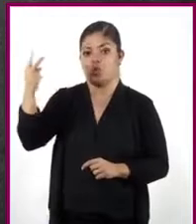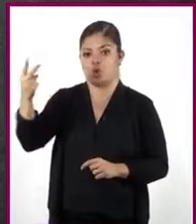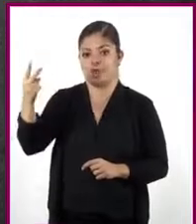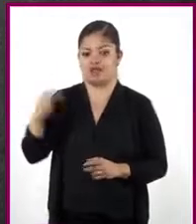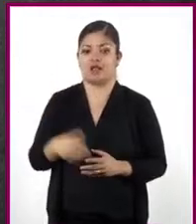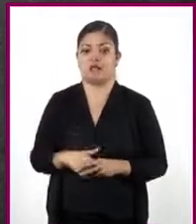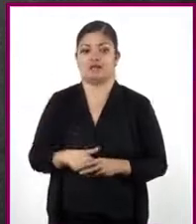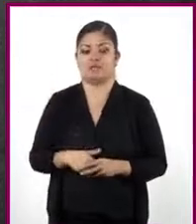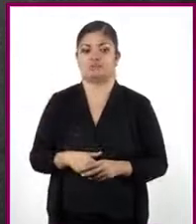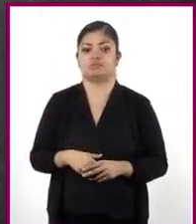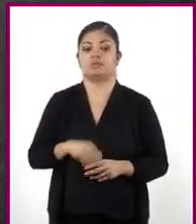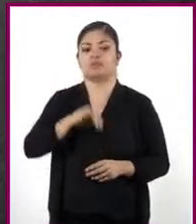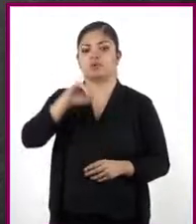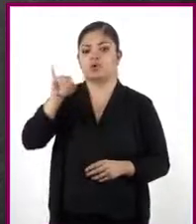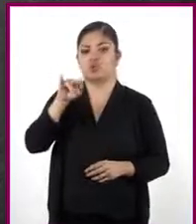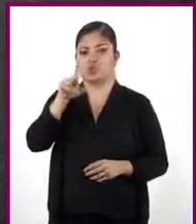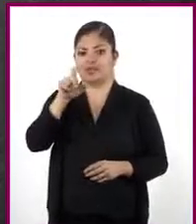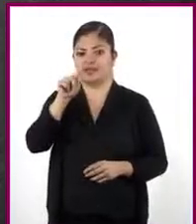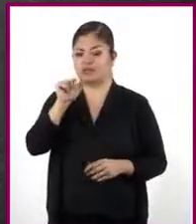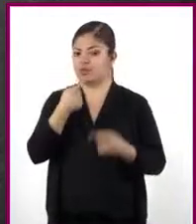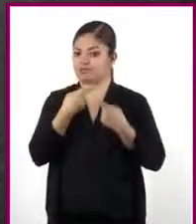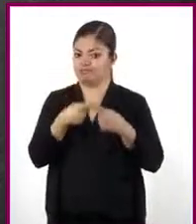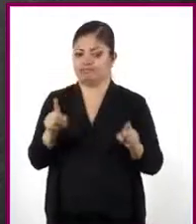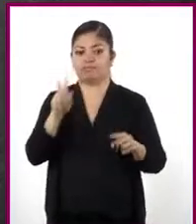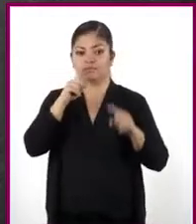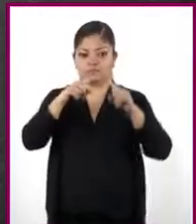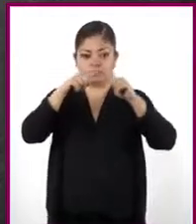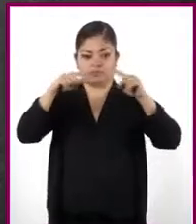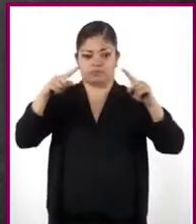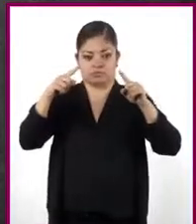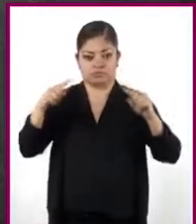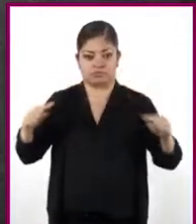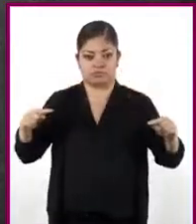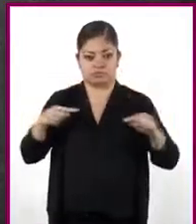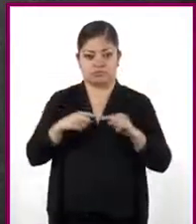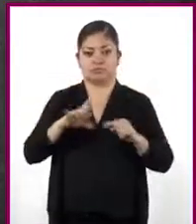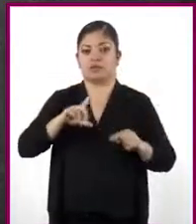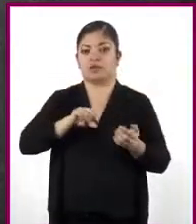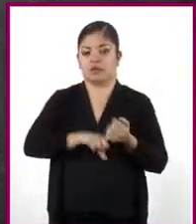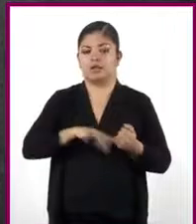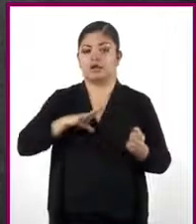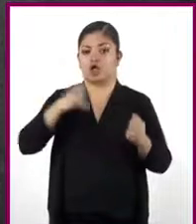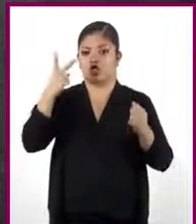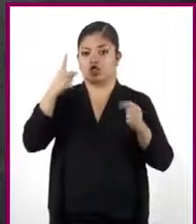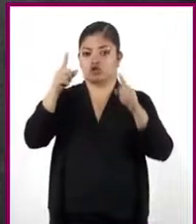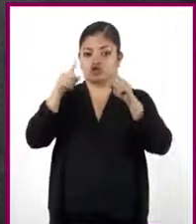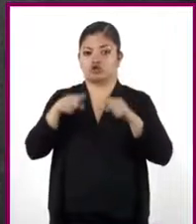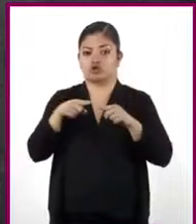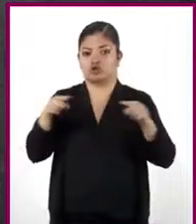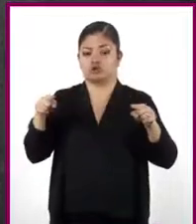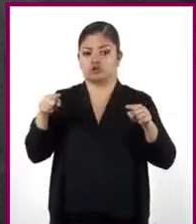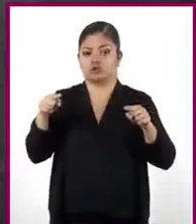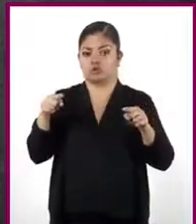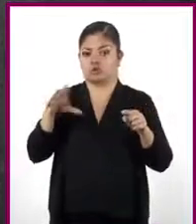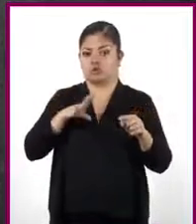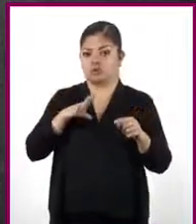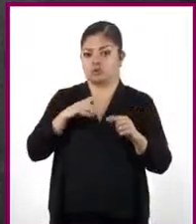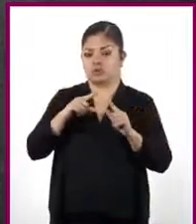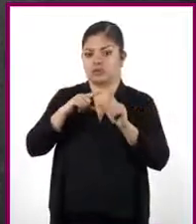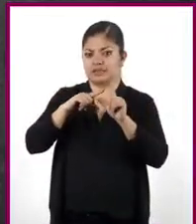En cambio, Julieta observó que el área del trapecio estaba formada por la suma del área de dos triángulos y de un rectángulo.